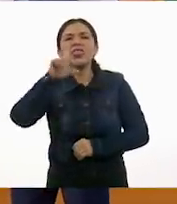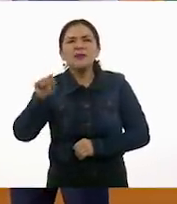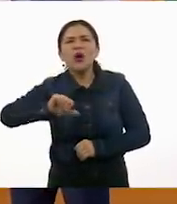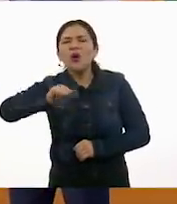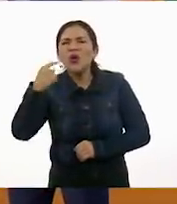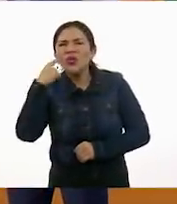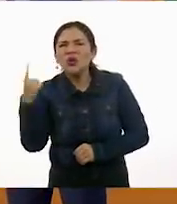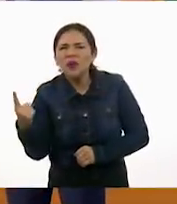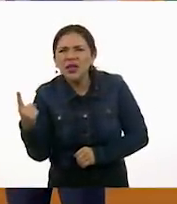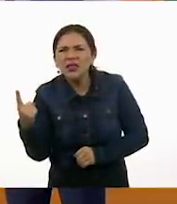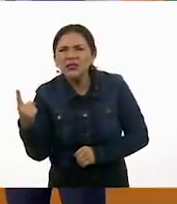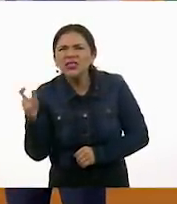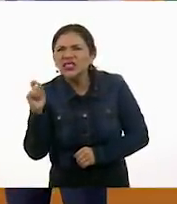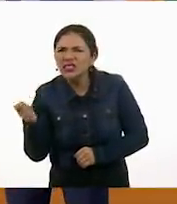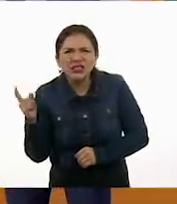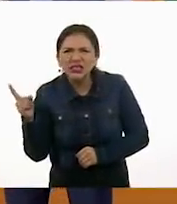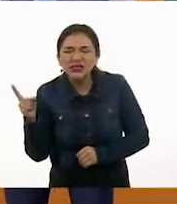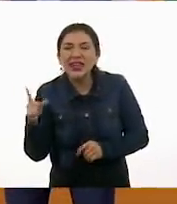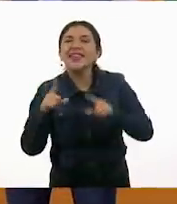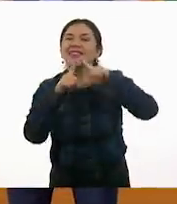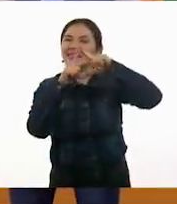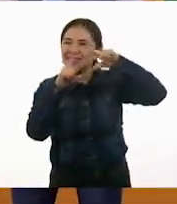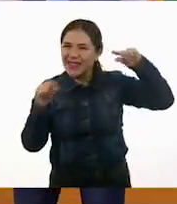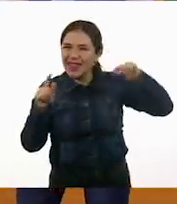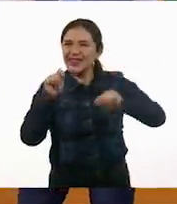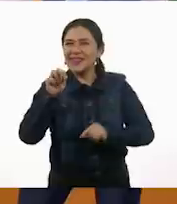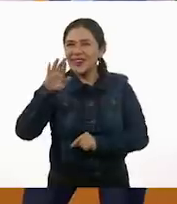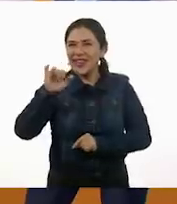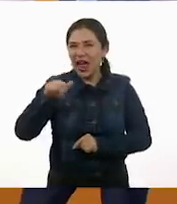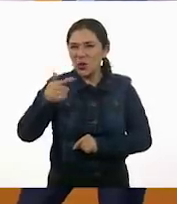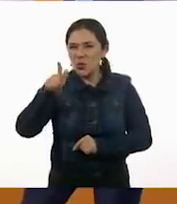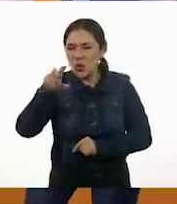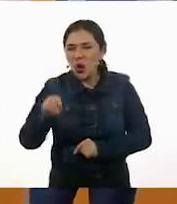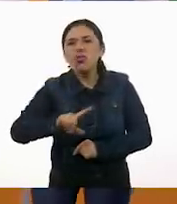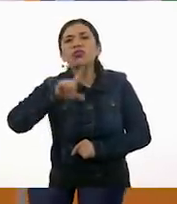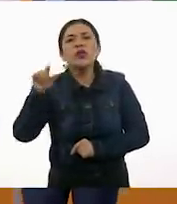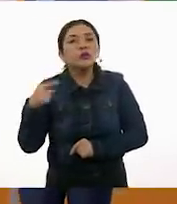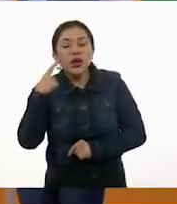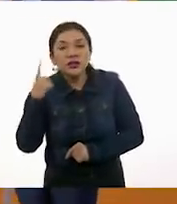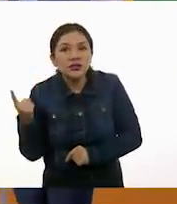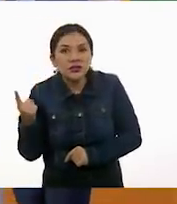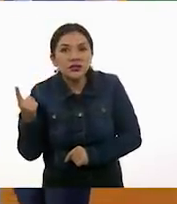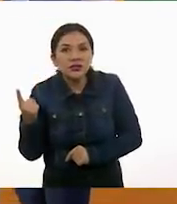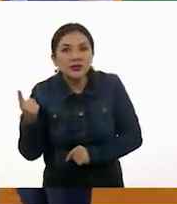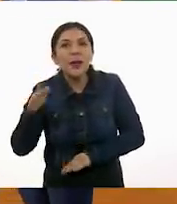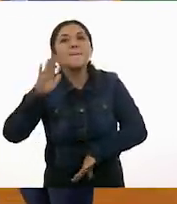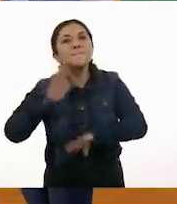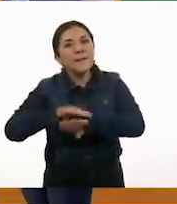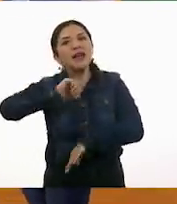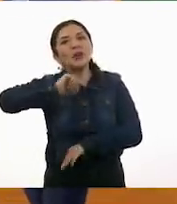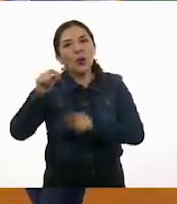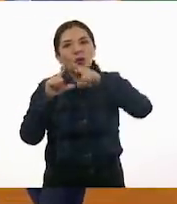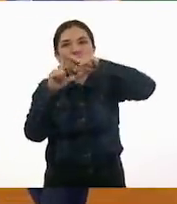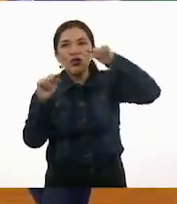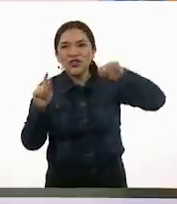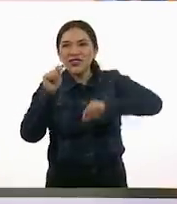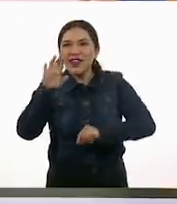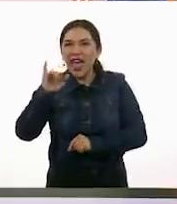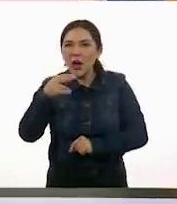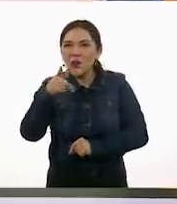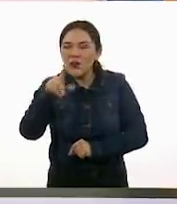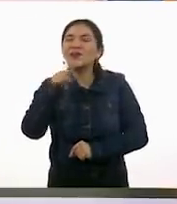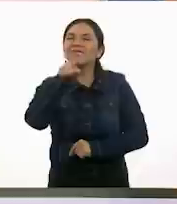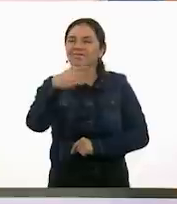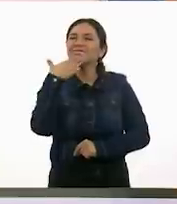un triángulo, claro. Y después otro triángulo. Muy bien.